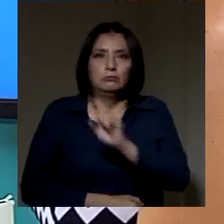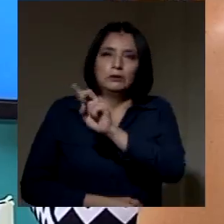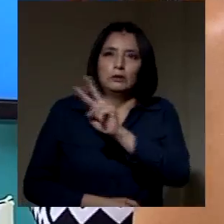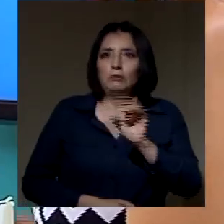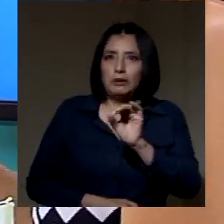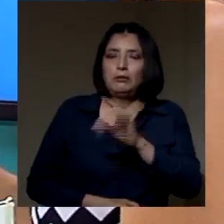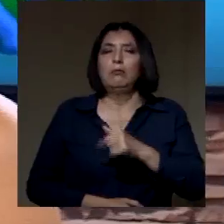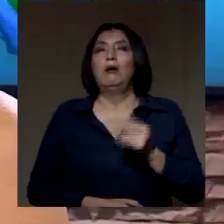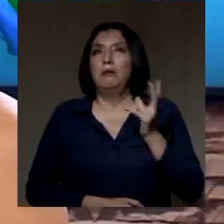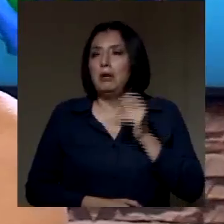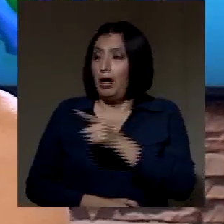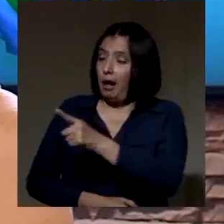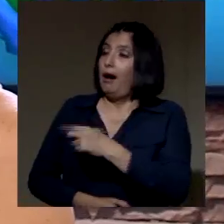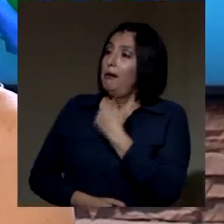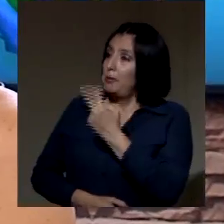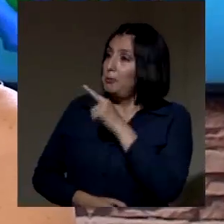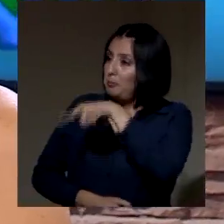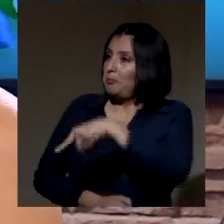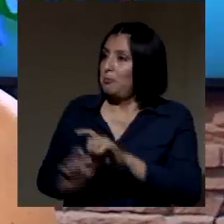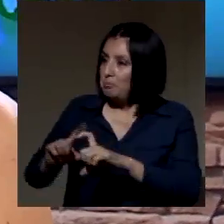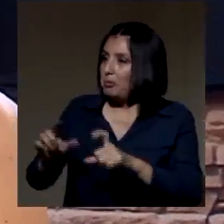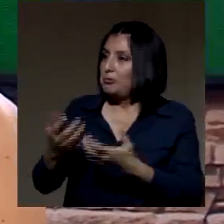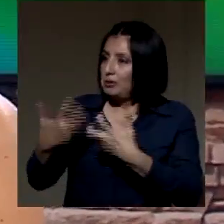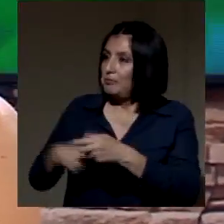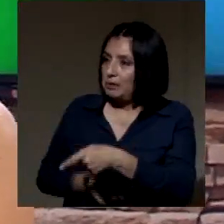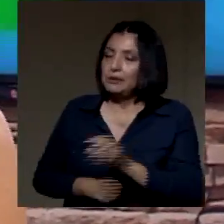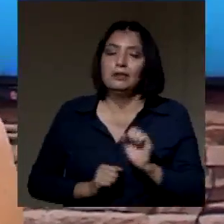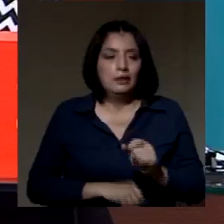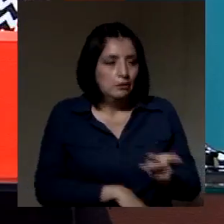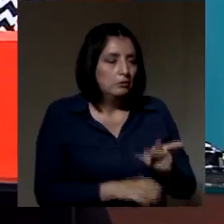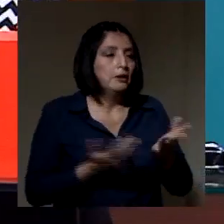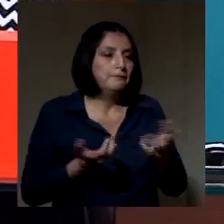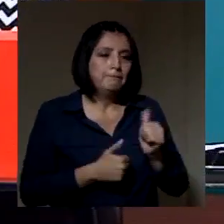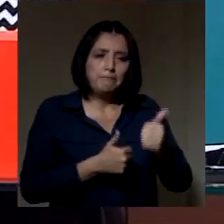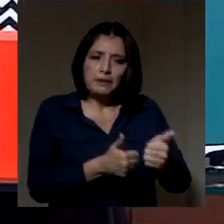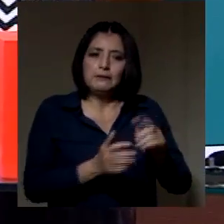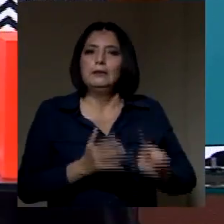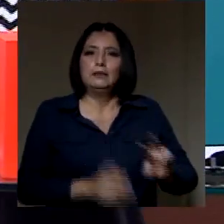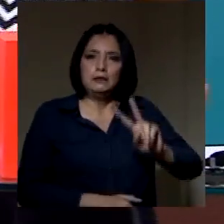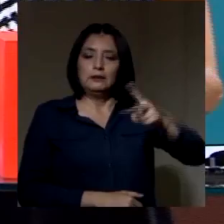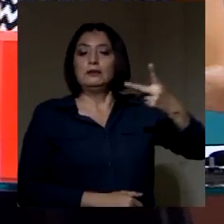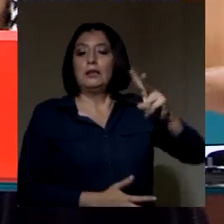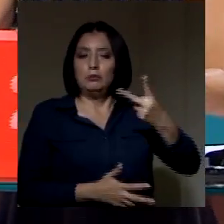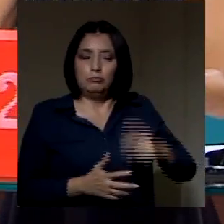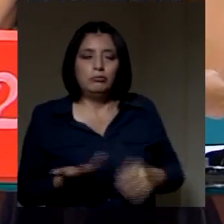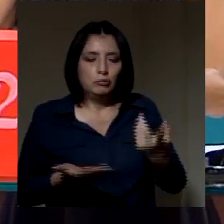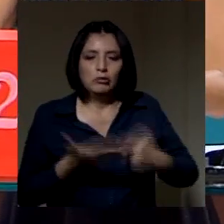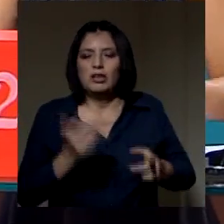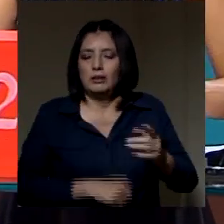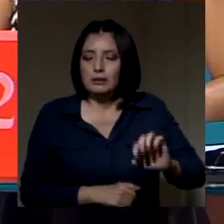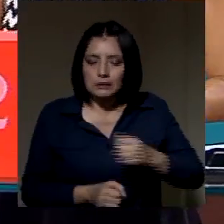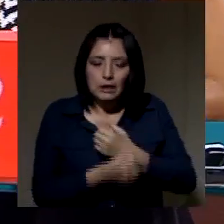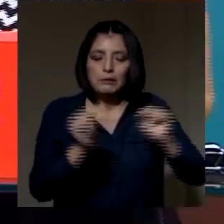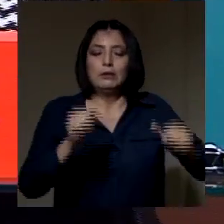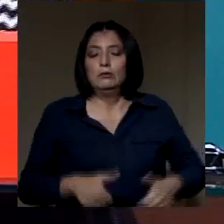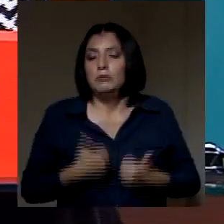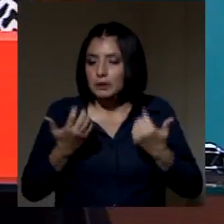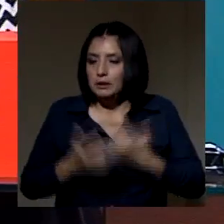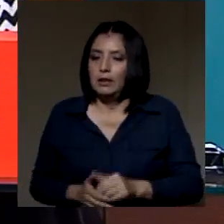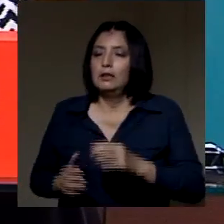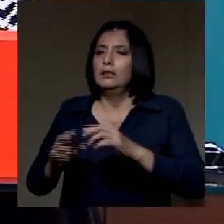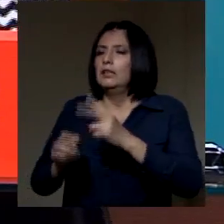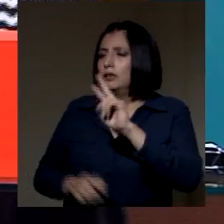setenta. Muy bien. ¿Puede hacer la voz usted el tensiómetro, doctora? Así Muy bien. El segundo examen que puede salvarnos la vida. La segunda prueba.